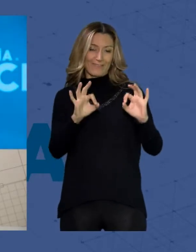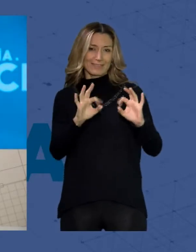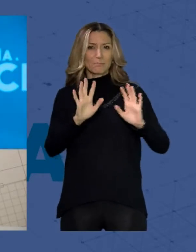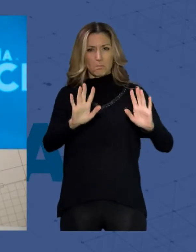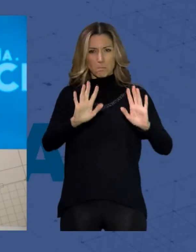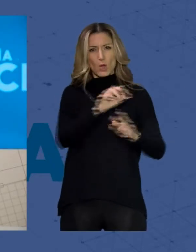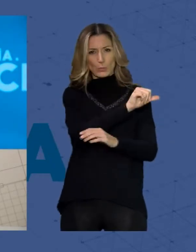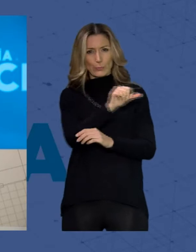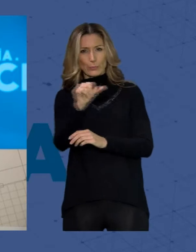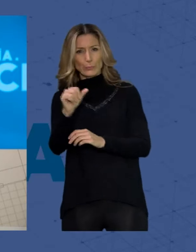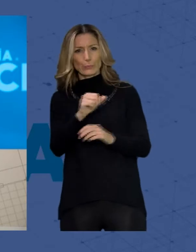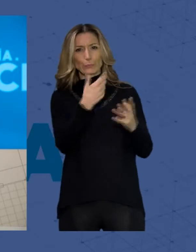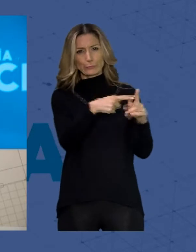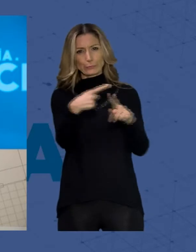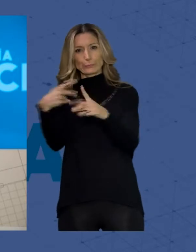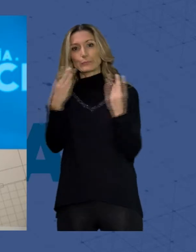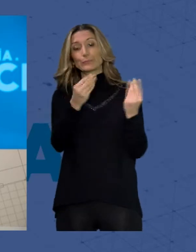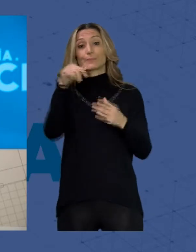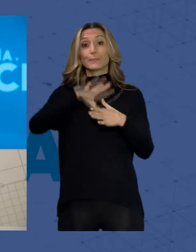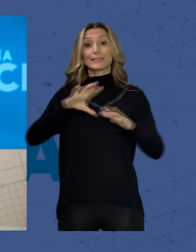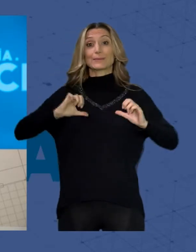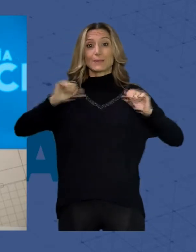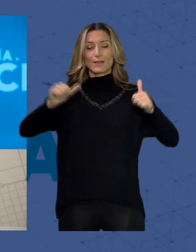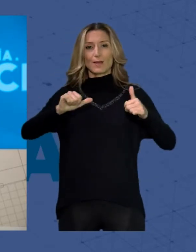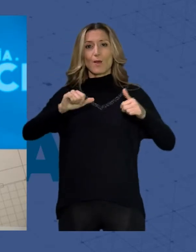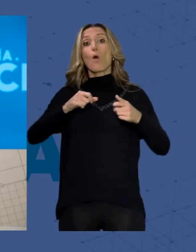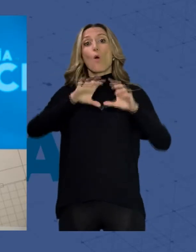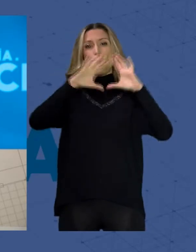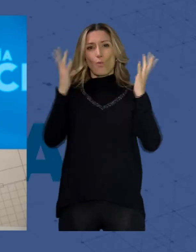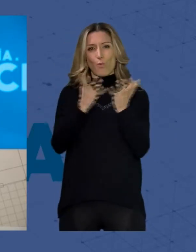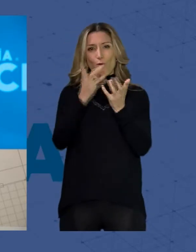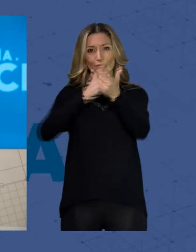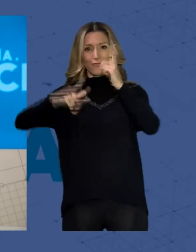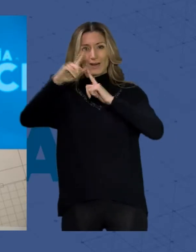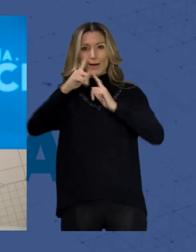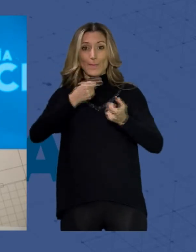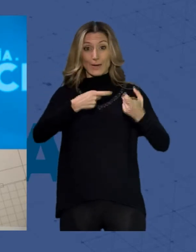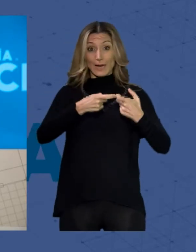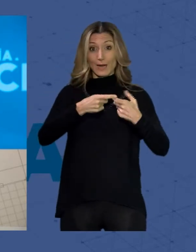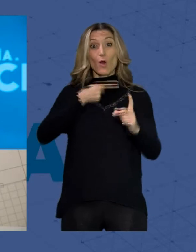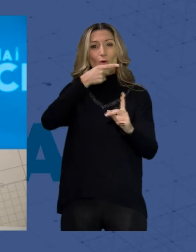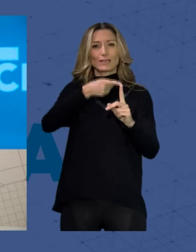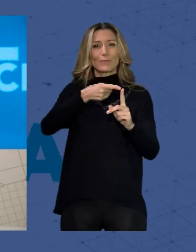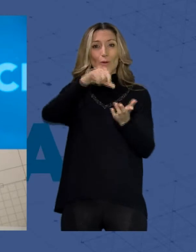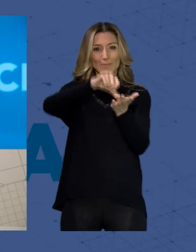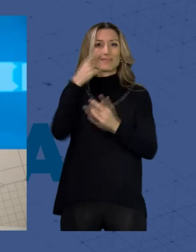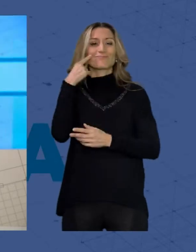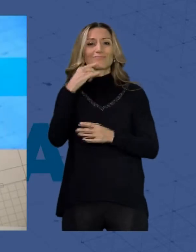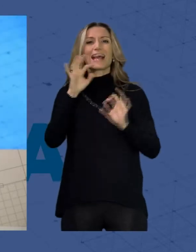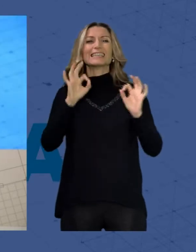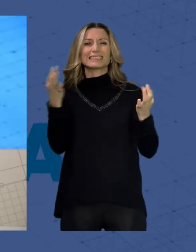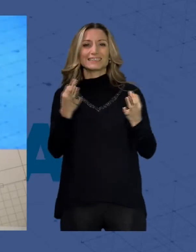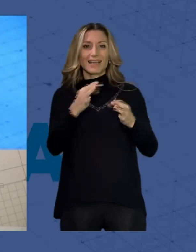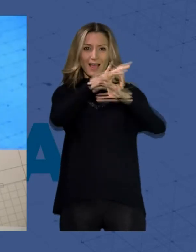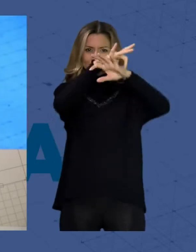intensa. Comenzábamos el martes en la World Travel Market, donde el destino Almería Ciudad se presentó como un destino seguro y de